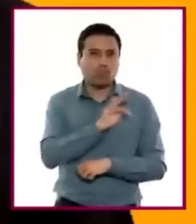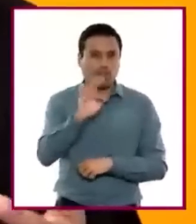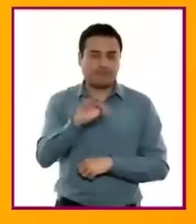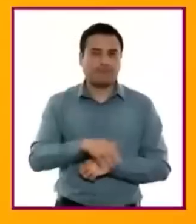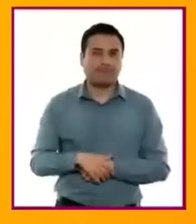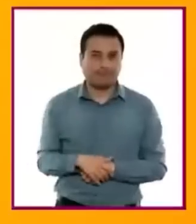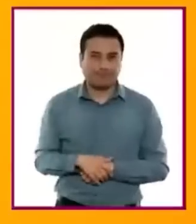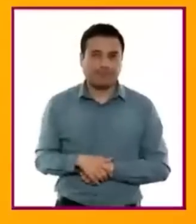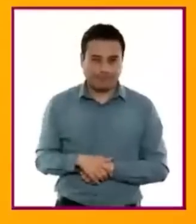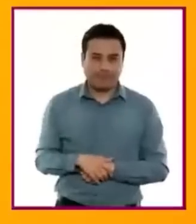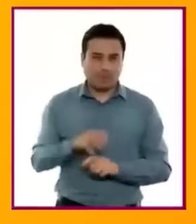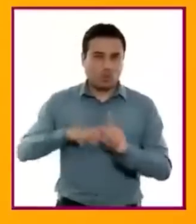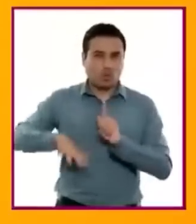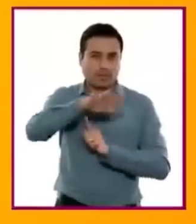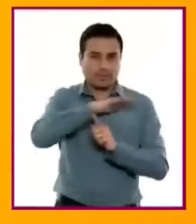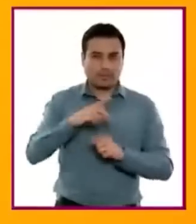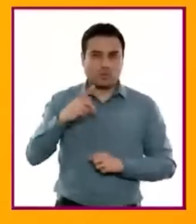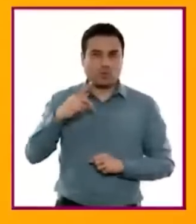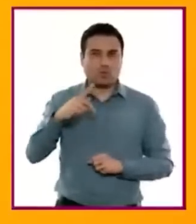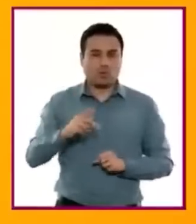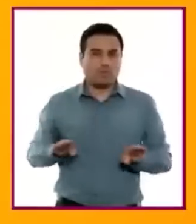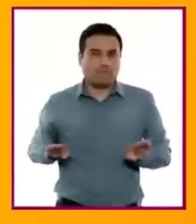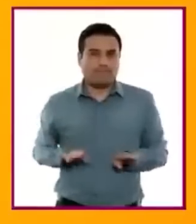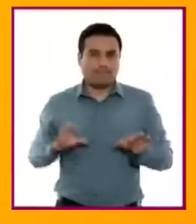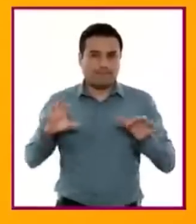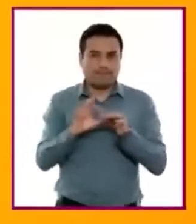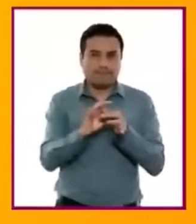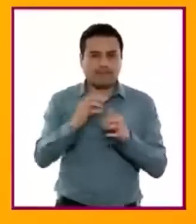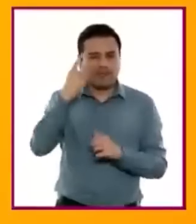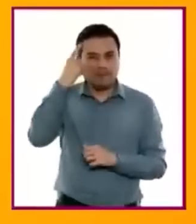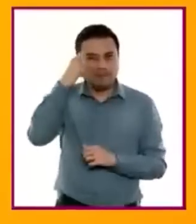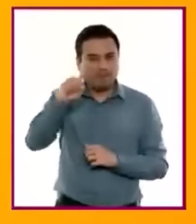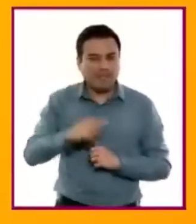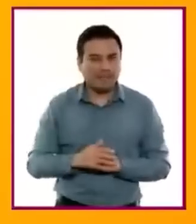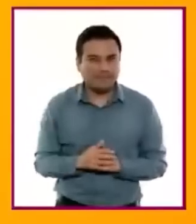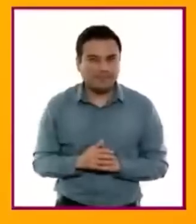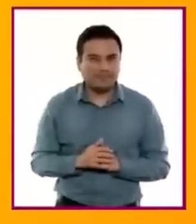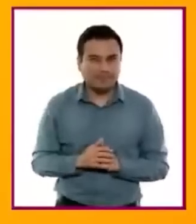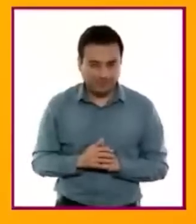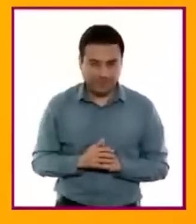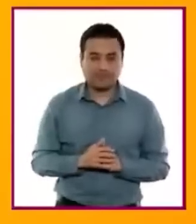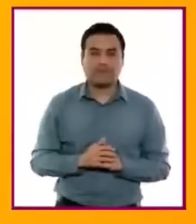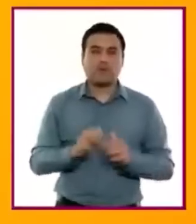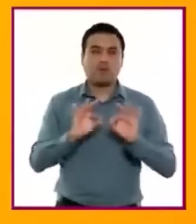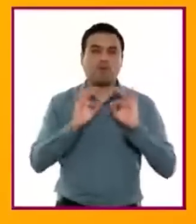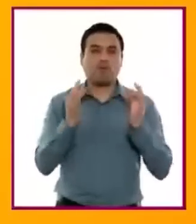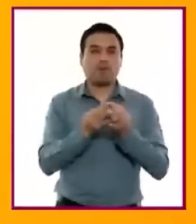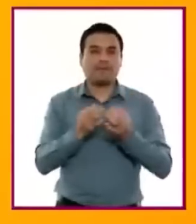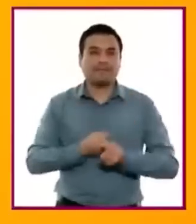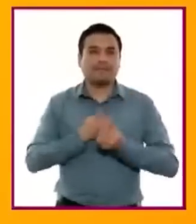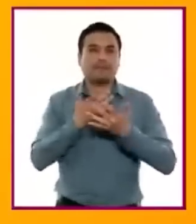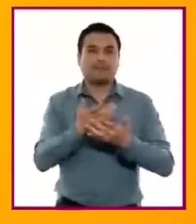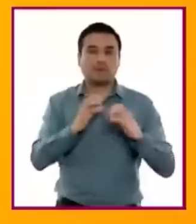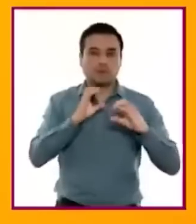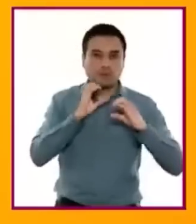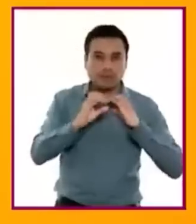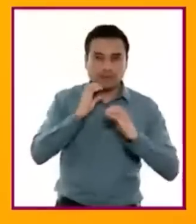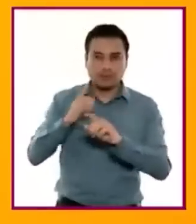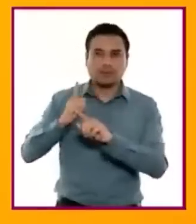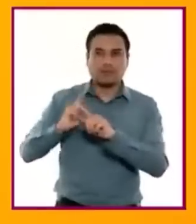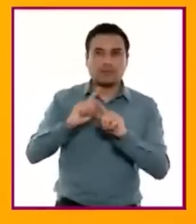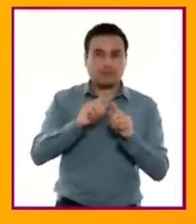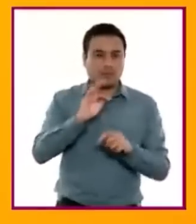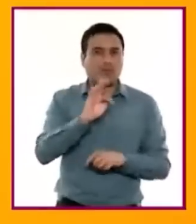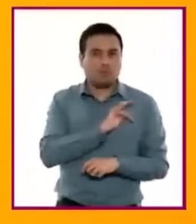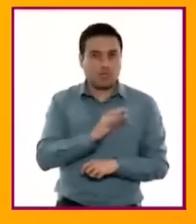desenvuelven para que reconozcan, comprendan y usen la diversidad de formas de expresión y comunicación que les permitan